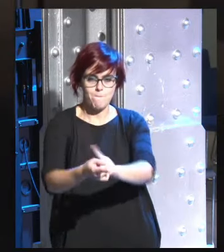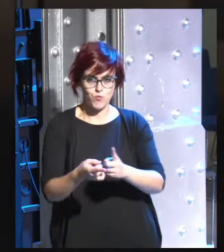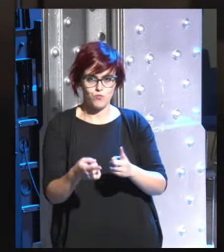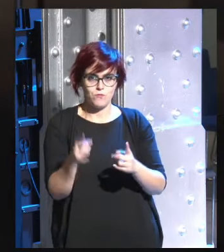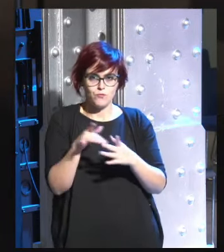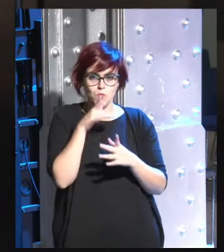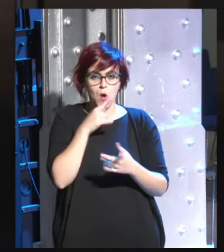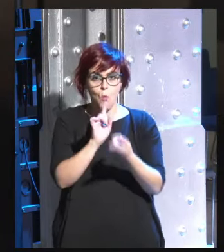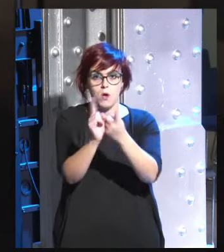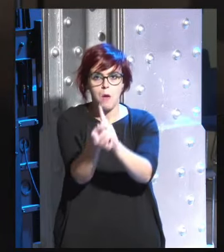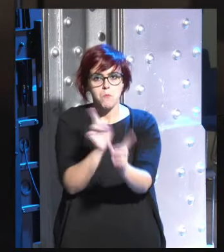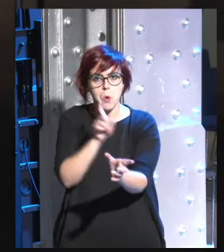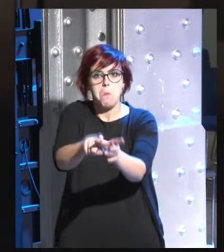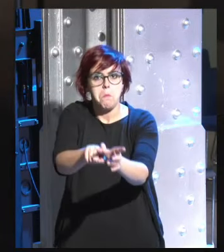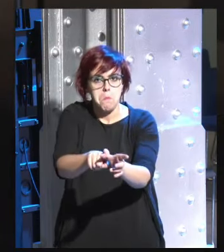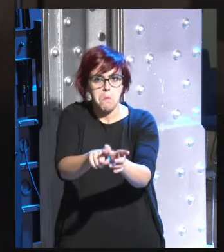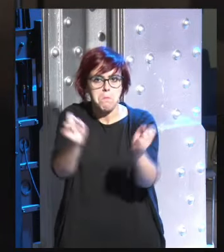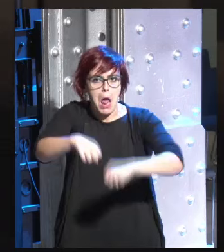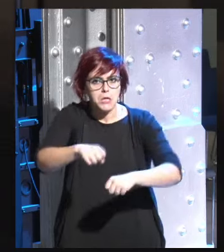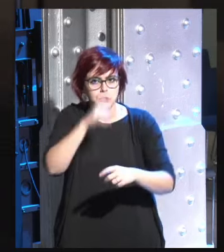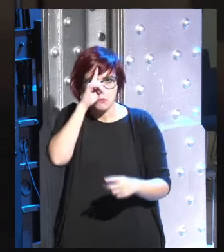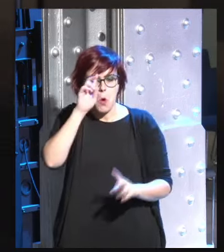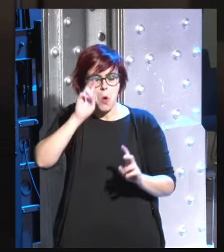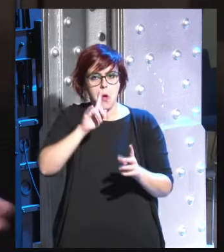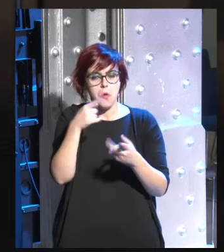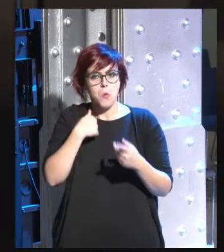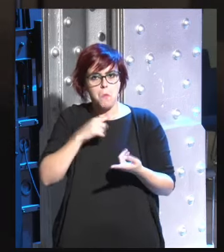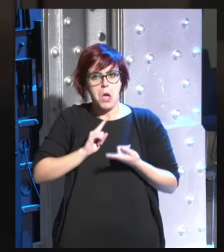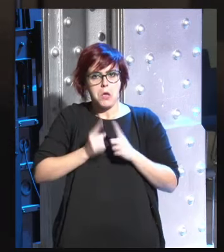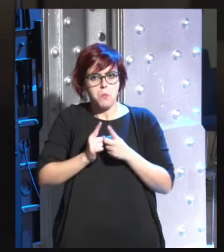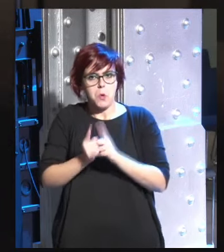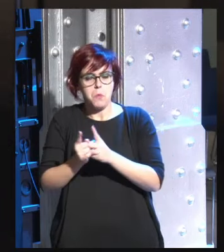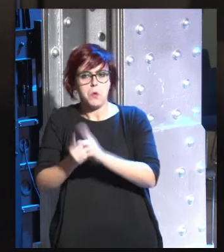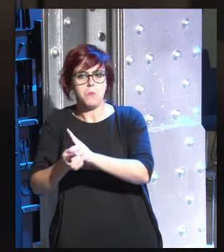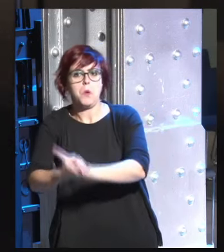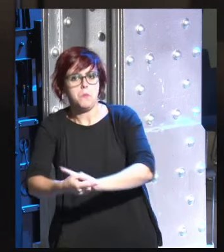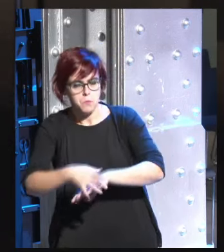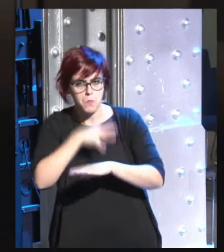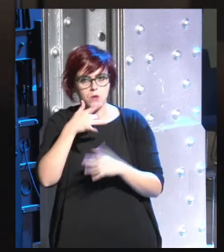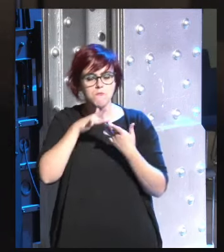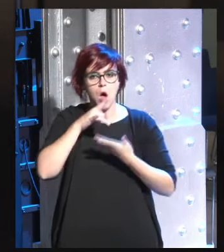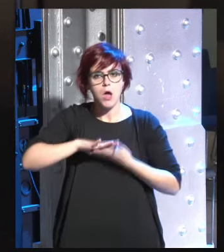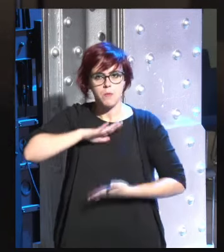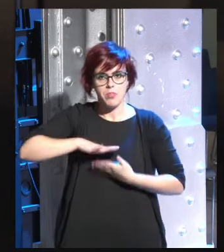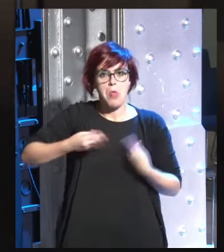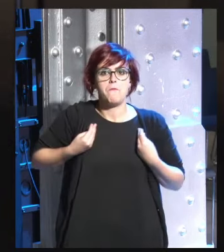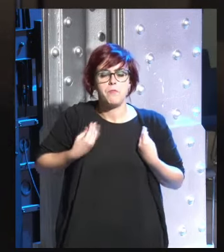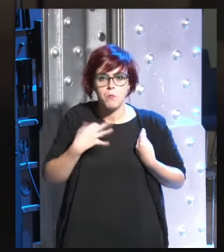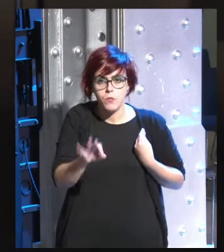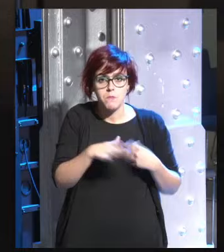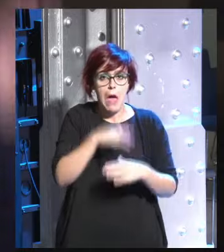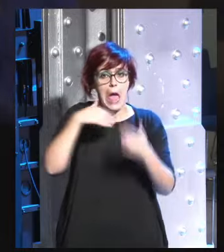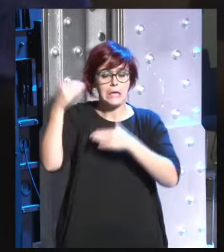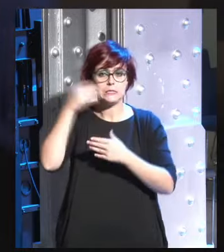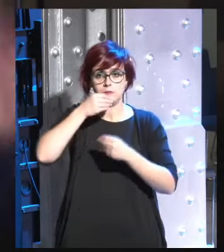seguir reinventándonos a nosotros mismos una y otra y otra vez porque eso es lo que tendremos que hacer en nuestra vida antes en la